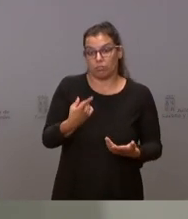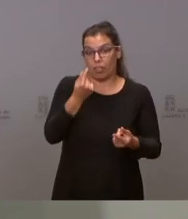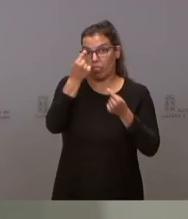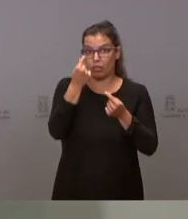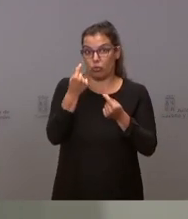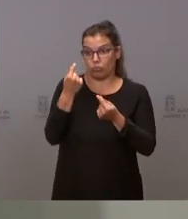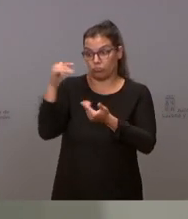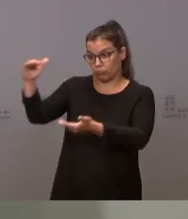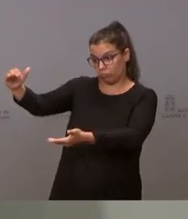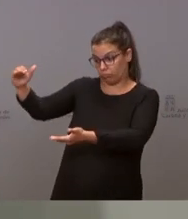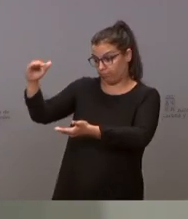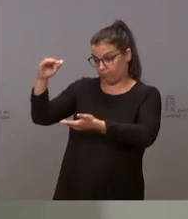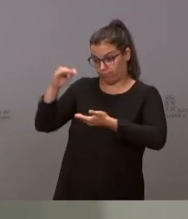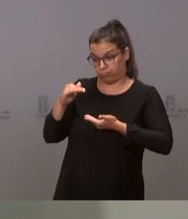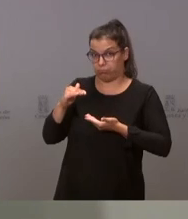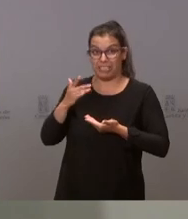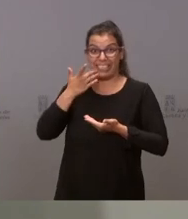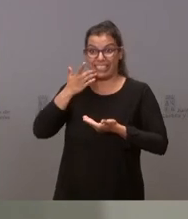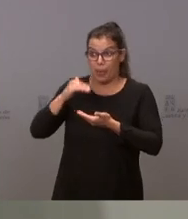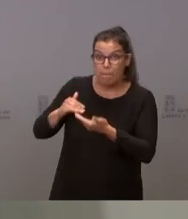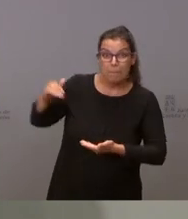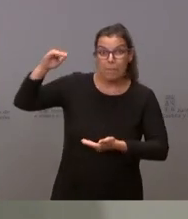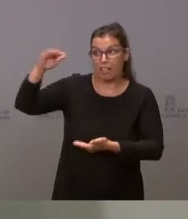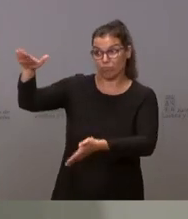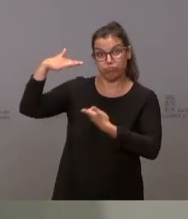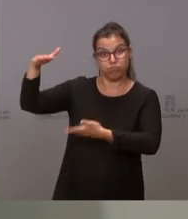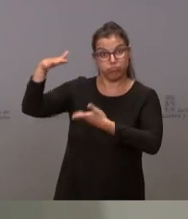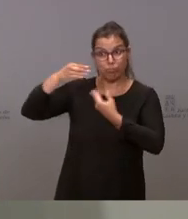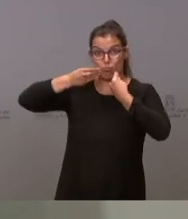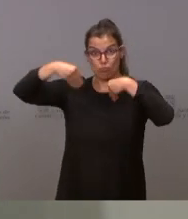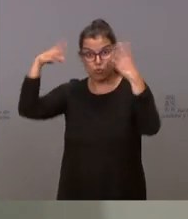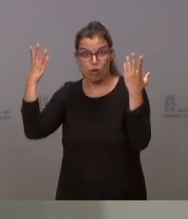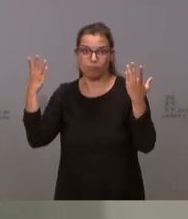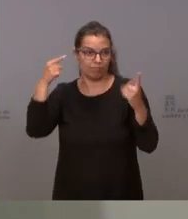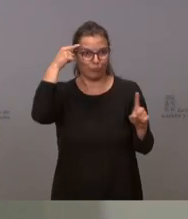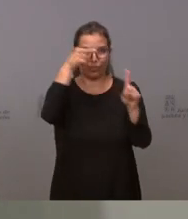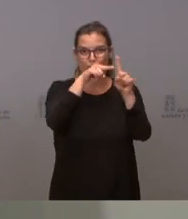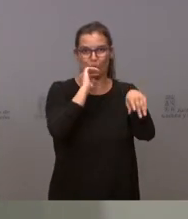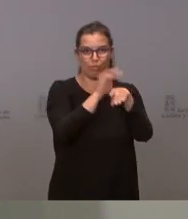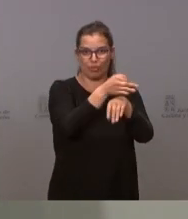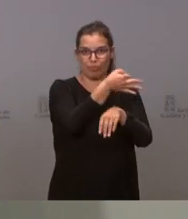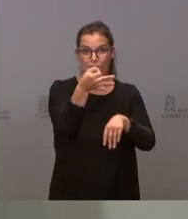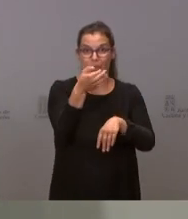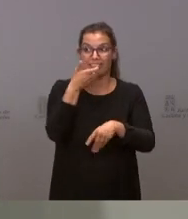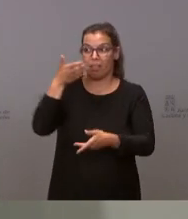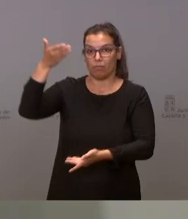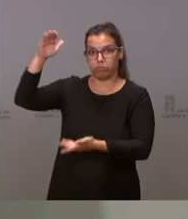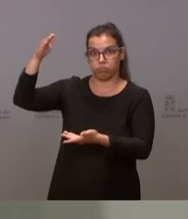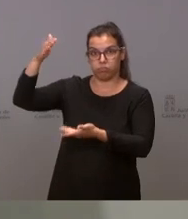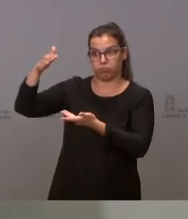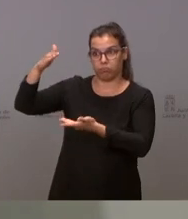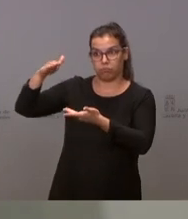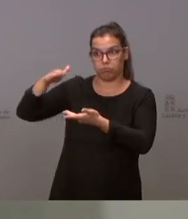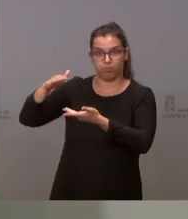suministro si mejora el suministro nosotros podremos cumplir los objetivos si el suministro continúa empeorando